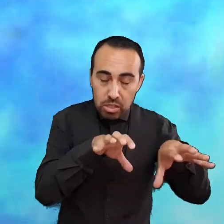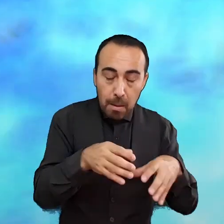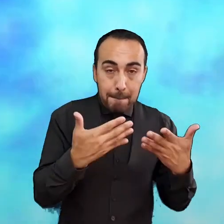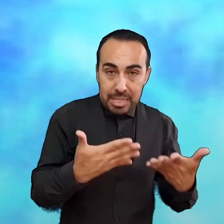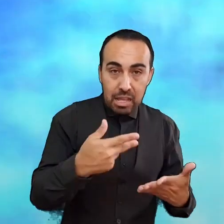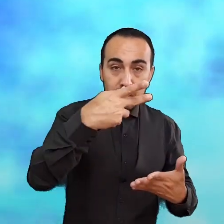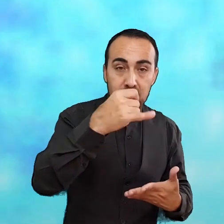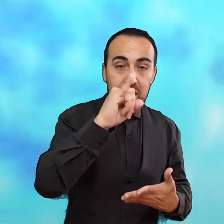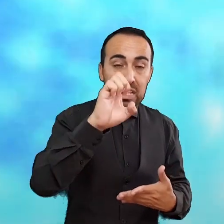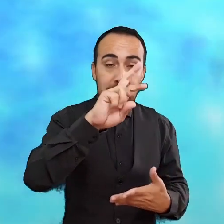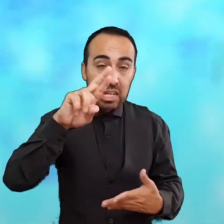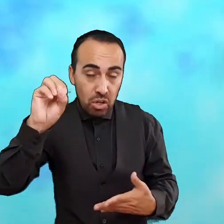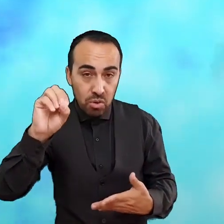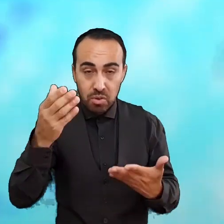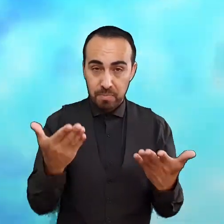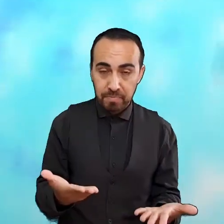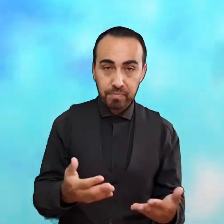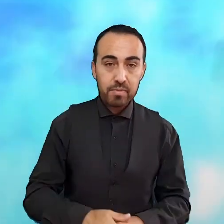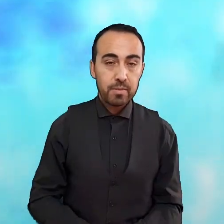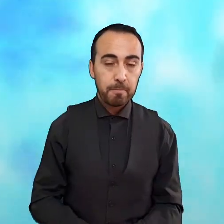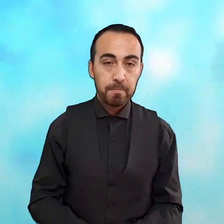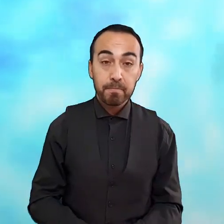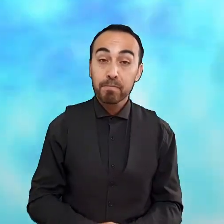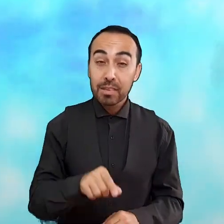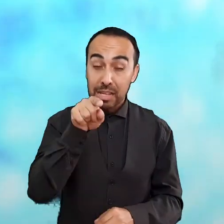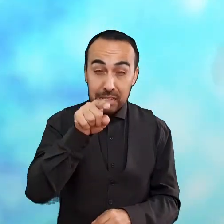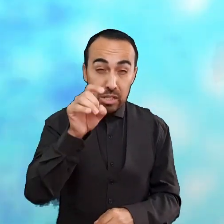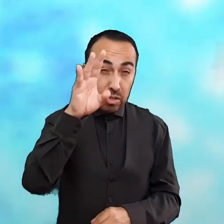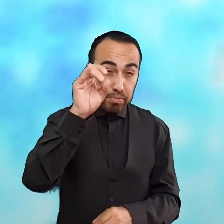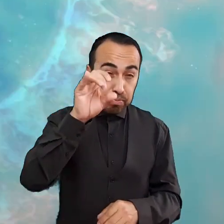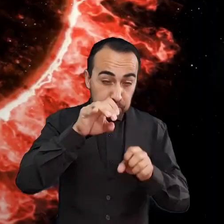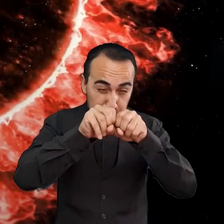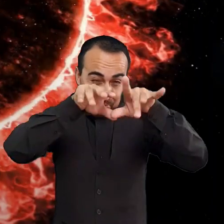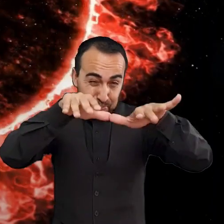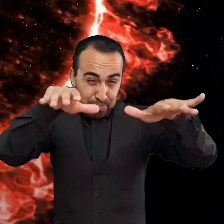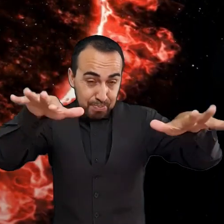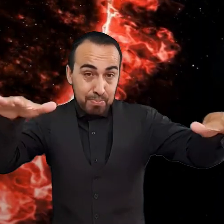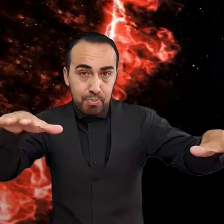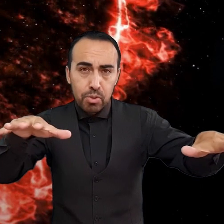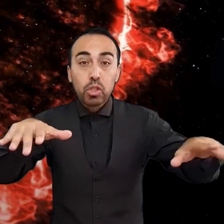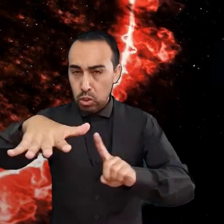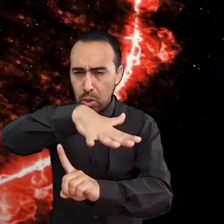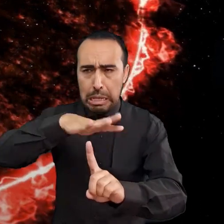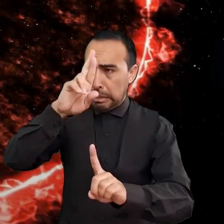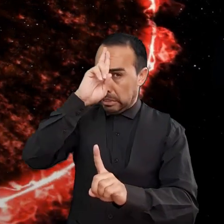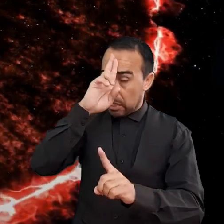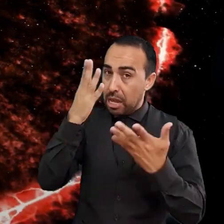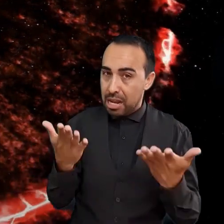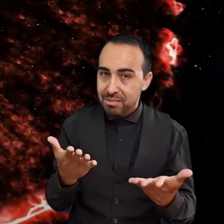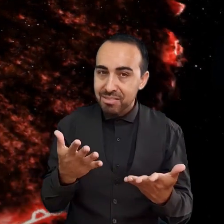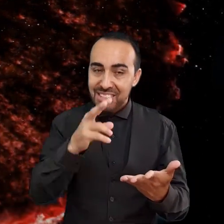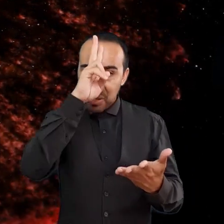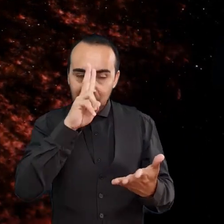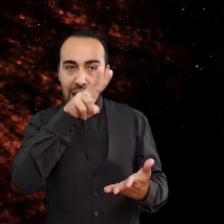fenómeno no común, desde que los astrónomos miramos constantemente el cielo gracias al avance de la